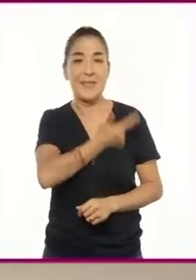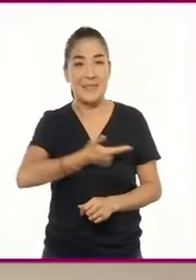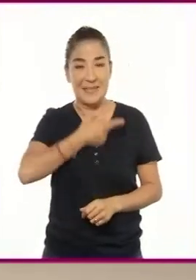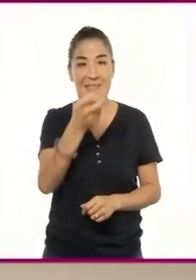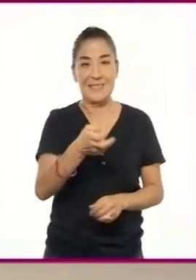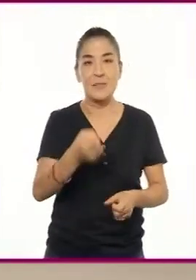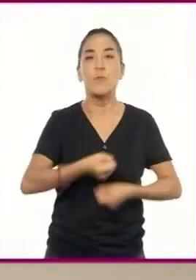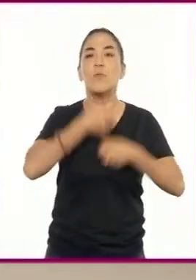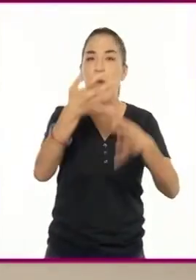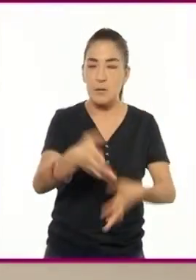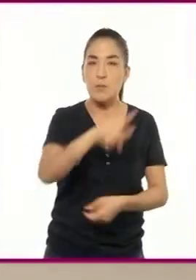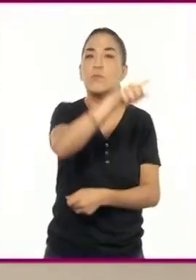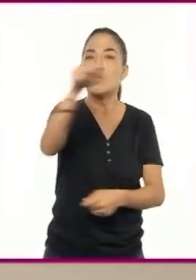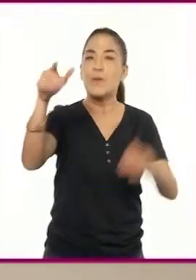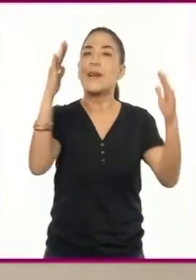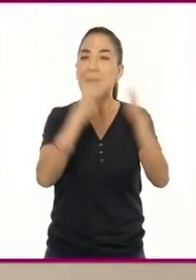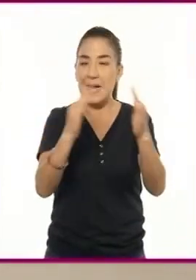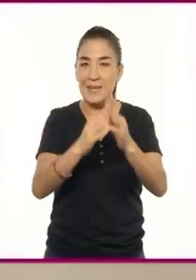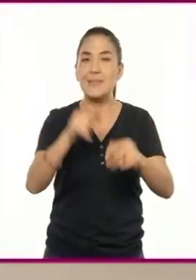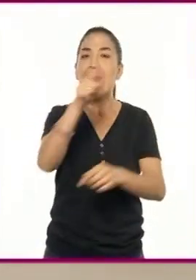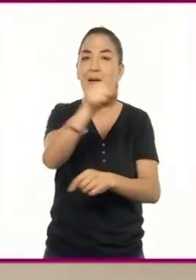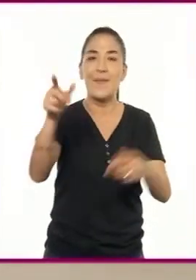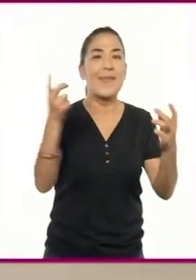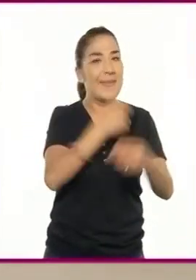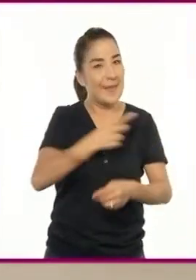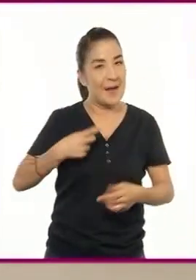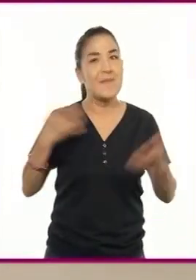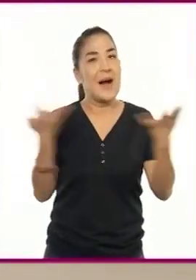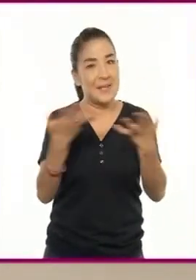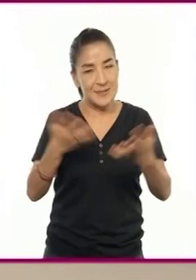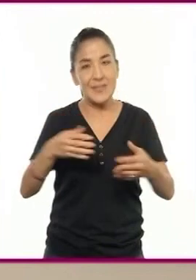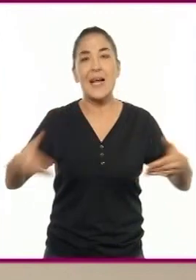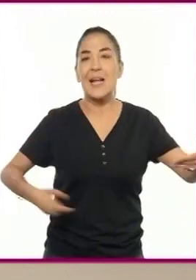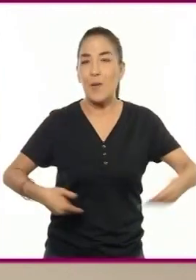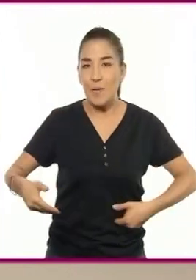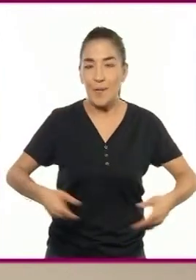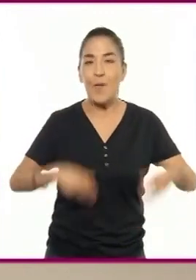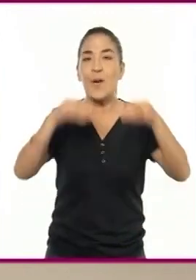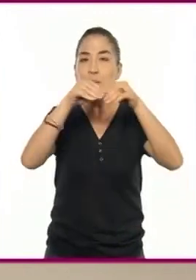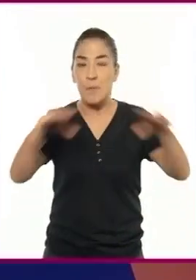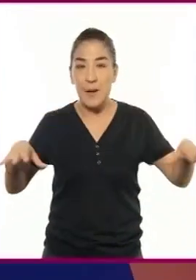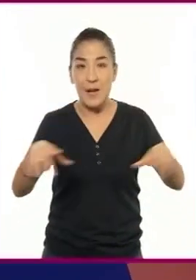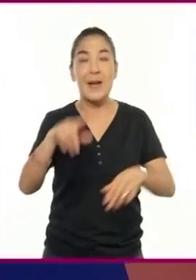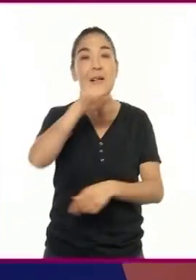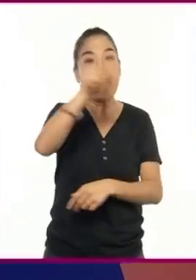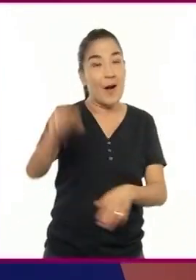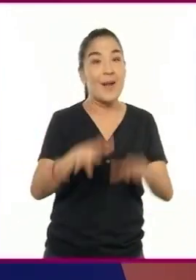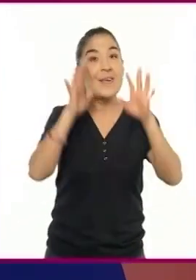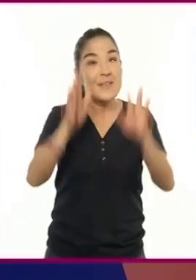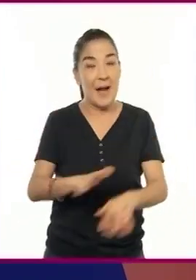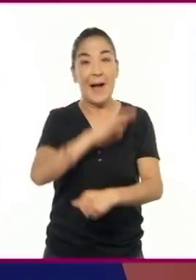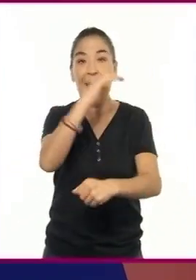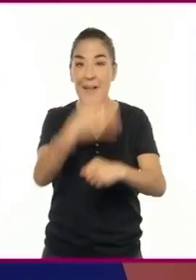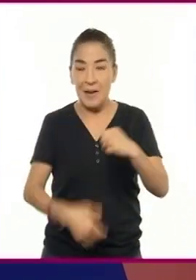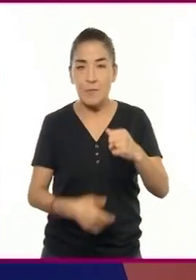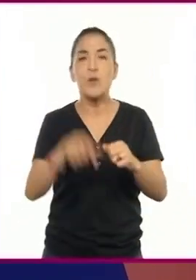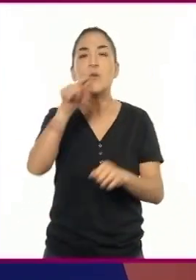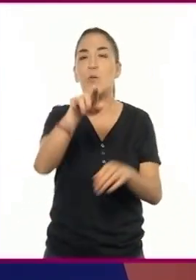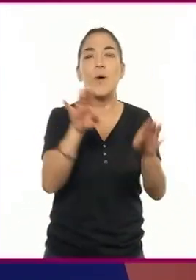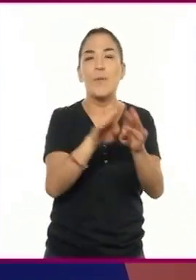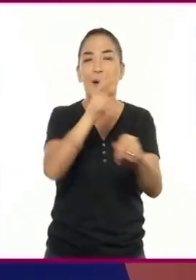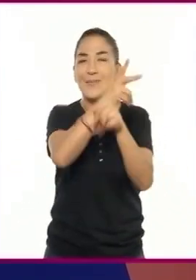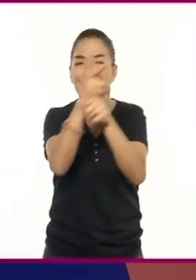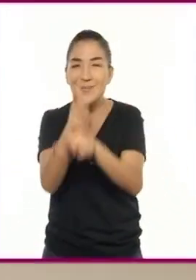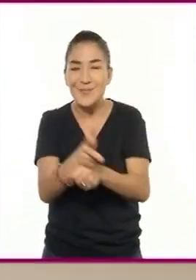cuento, terminen en casa de adaptarlo a una obra de teatro. Y como producto final, pueden hacer un híbrido para